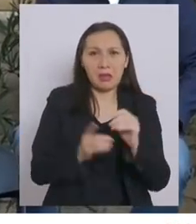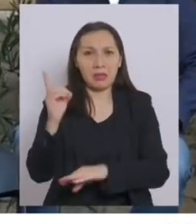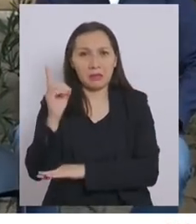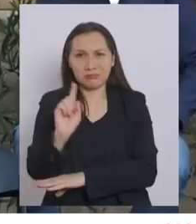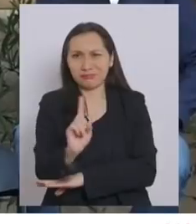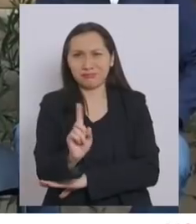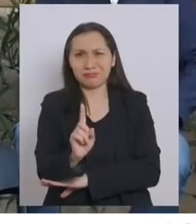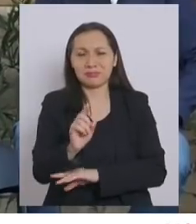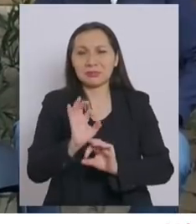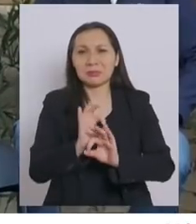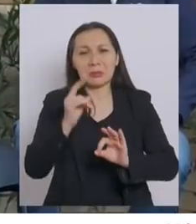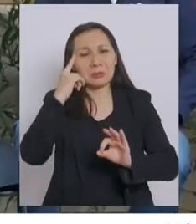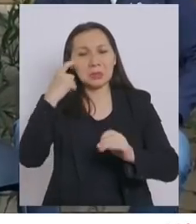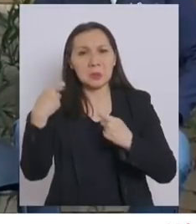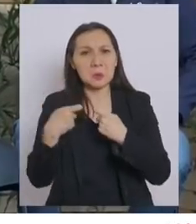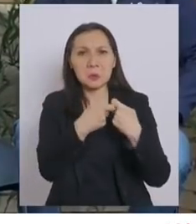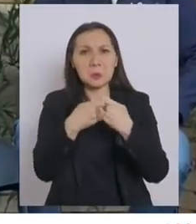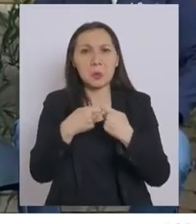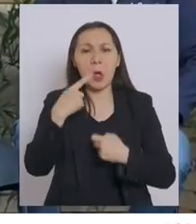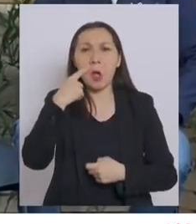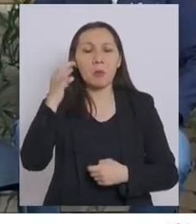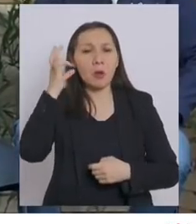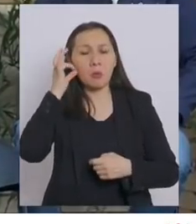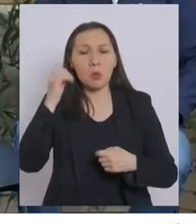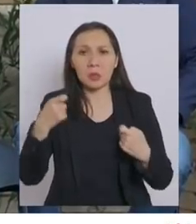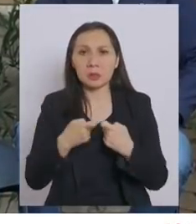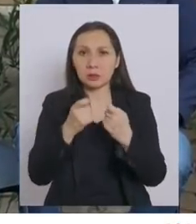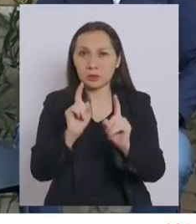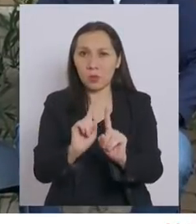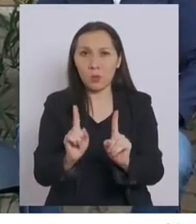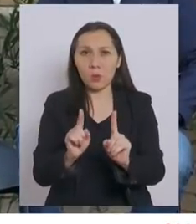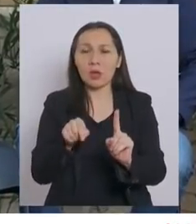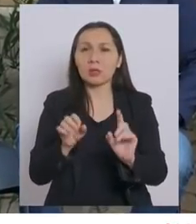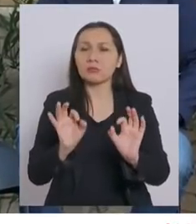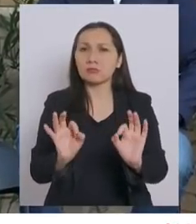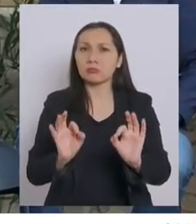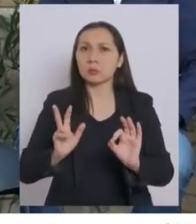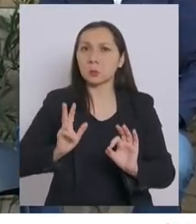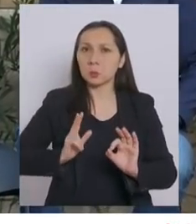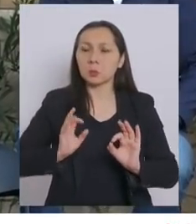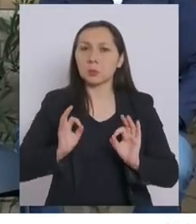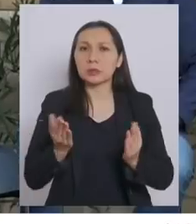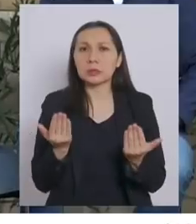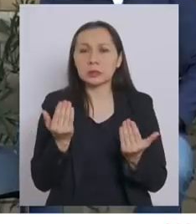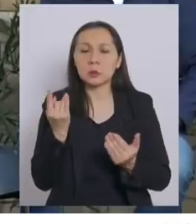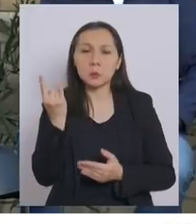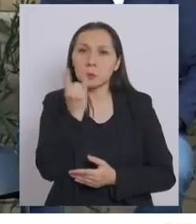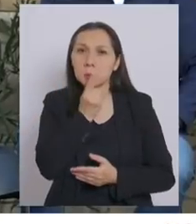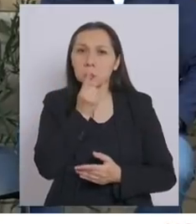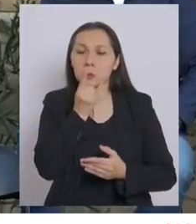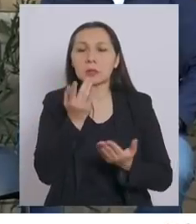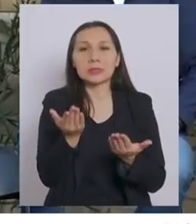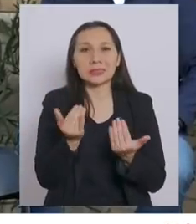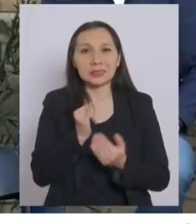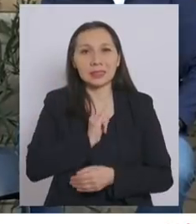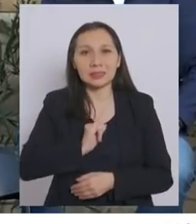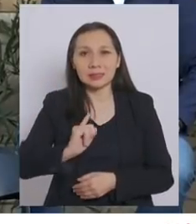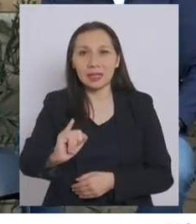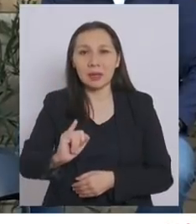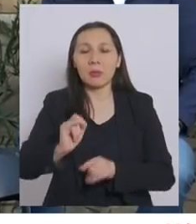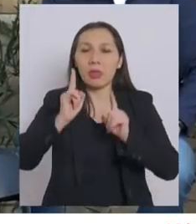ni mucho menos una lucha entre hombres y mujeres. Esta es una causa noble, necesaria, urgente, que siempre